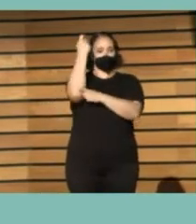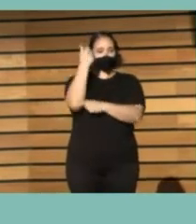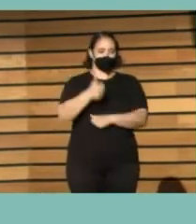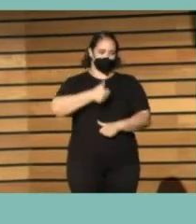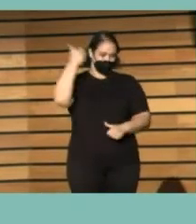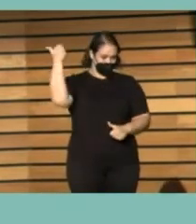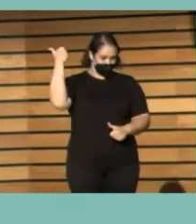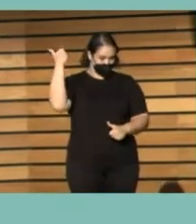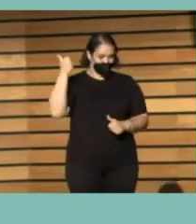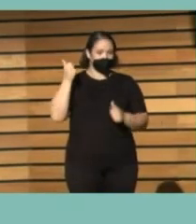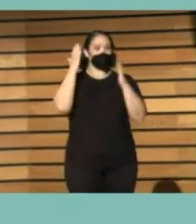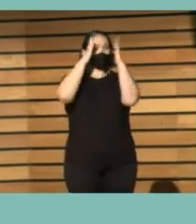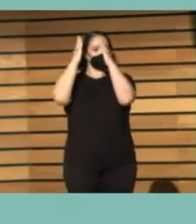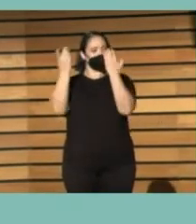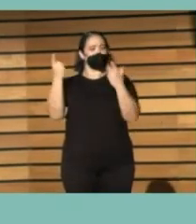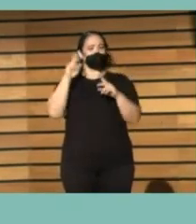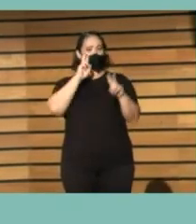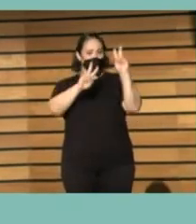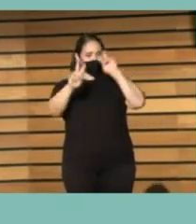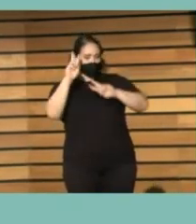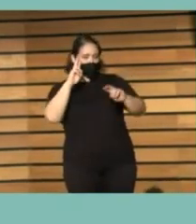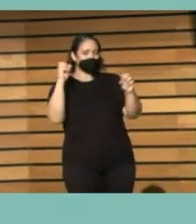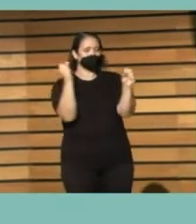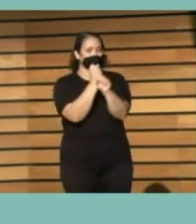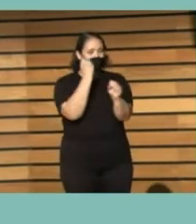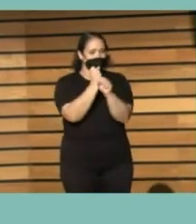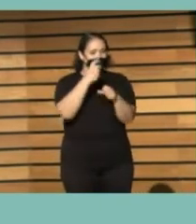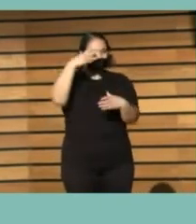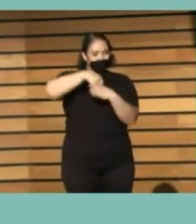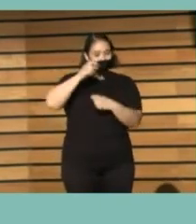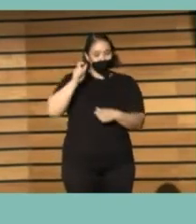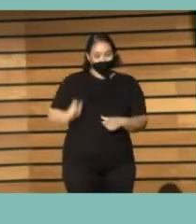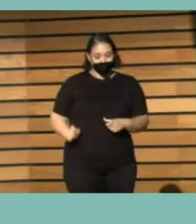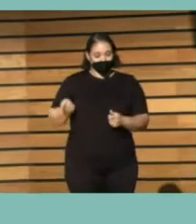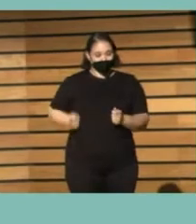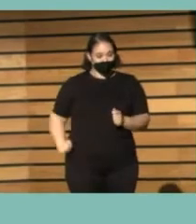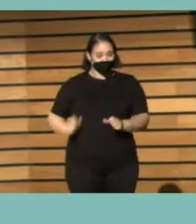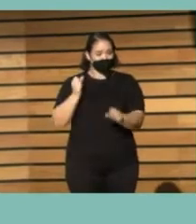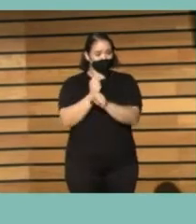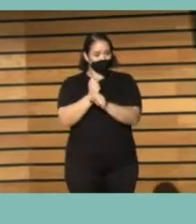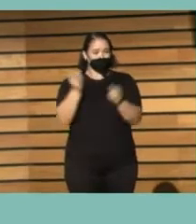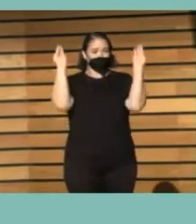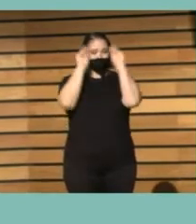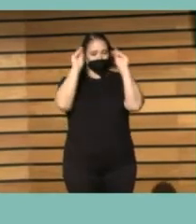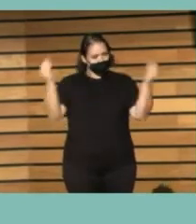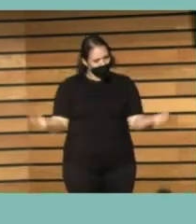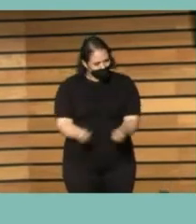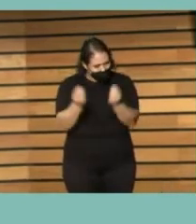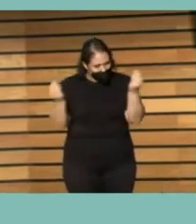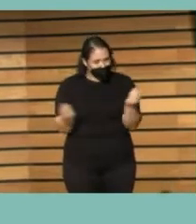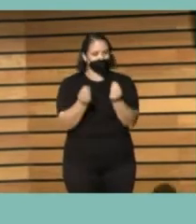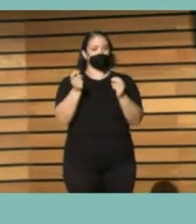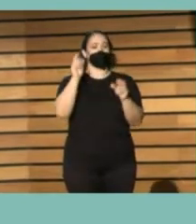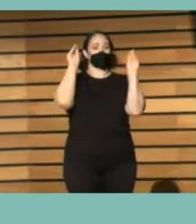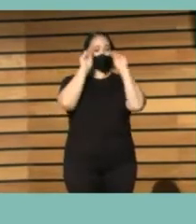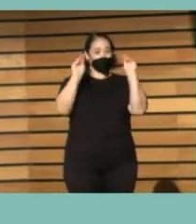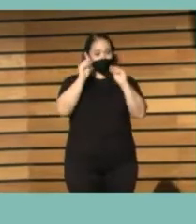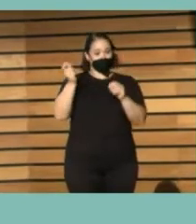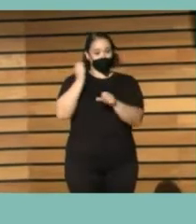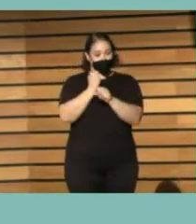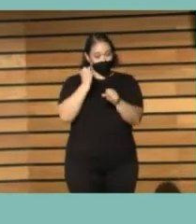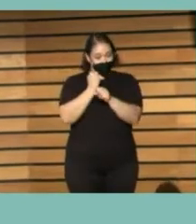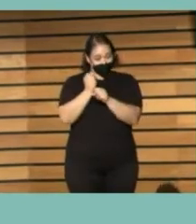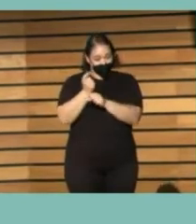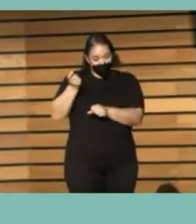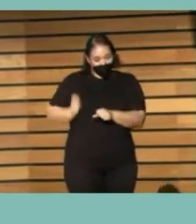Visibilizar las bibliotecas, visibilizar el trabajo de los bibliotecarios, mejorar la formación de los bibliotecarios, trabajar y